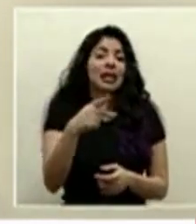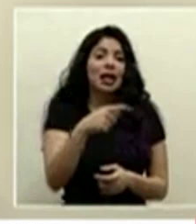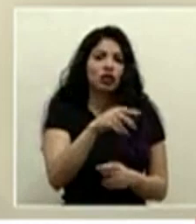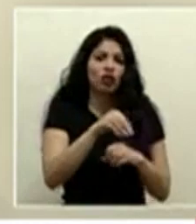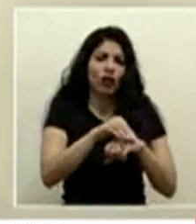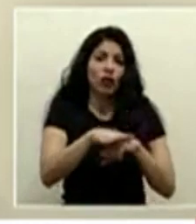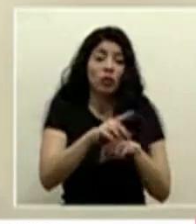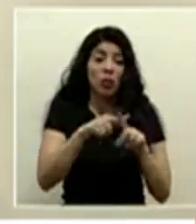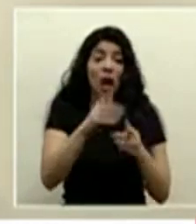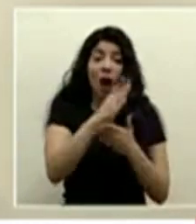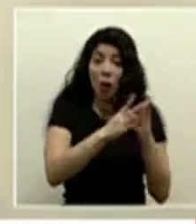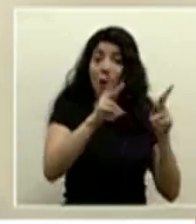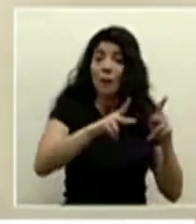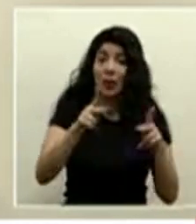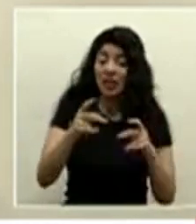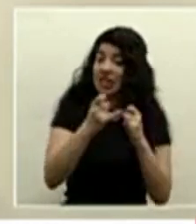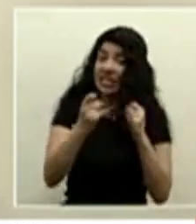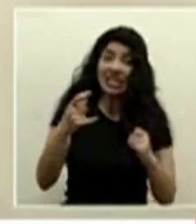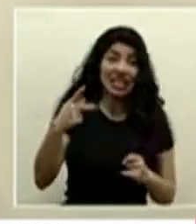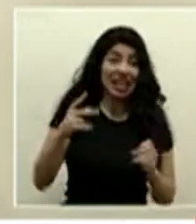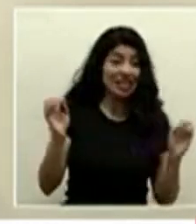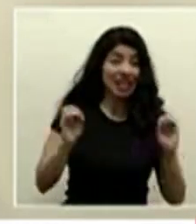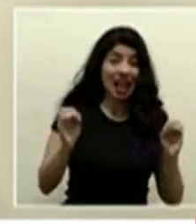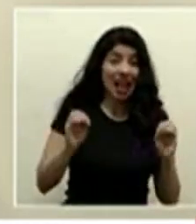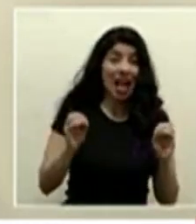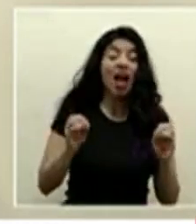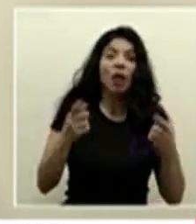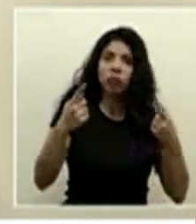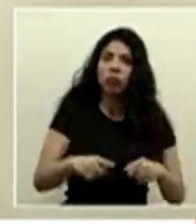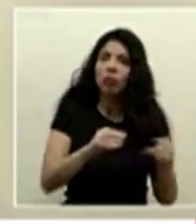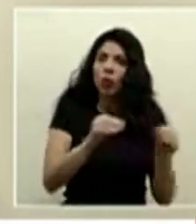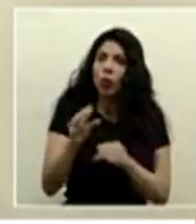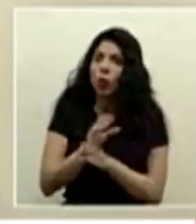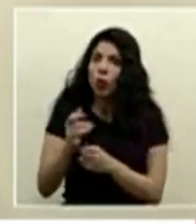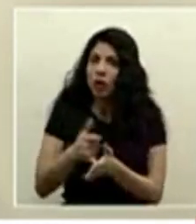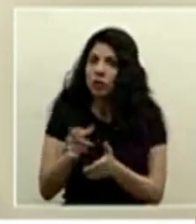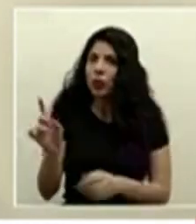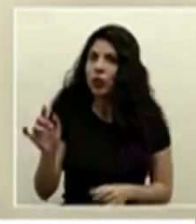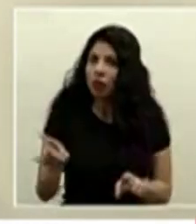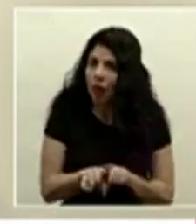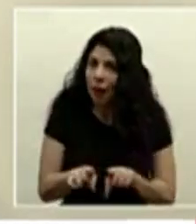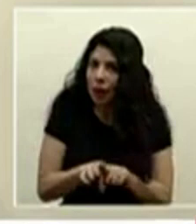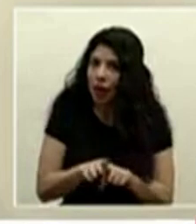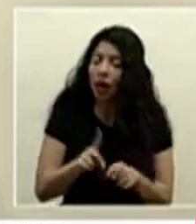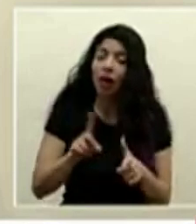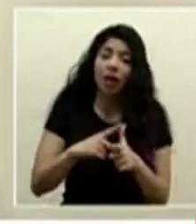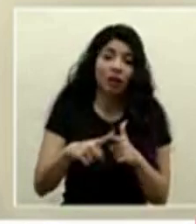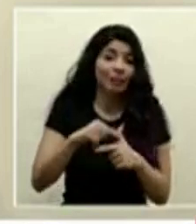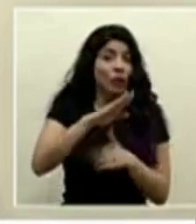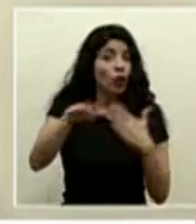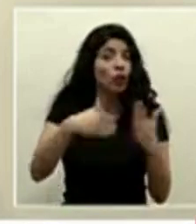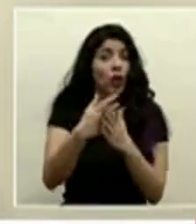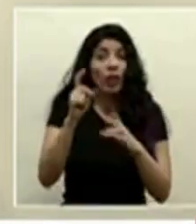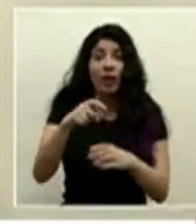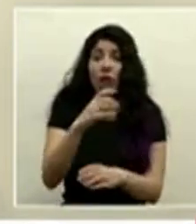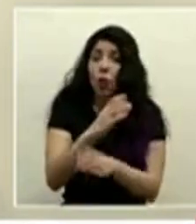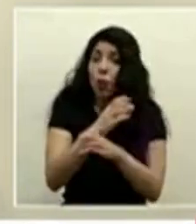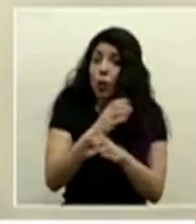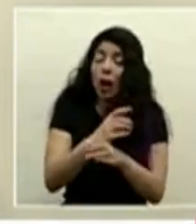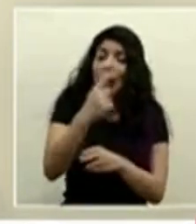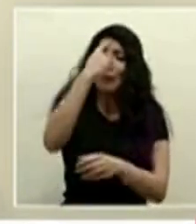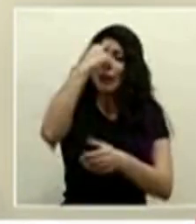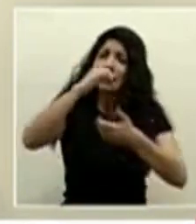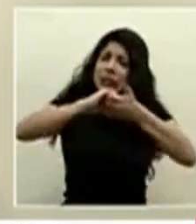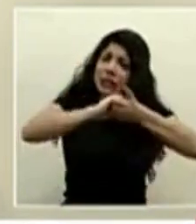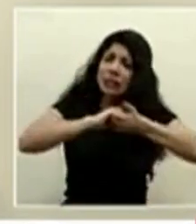hay personas sin factores de riesgo que han estado en cuidados intensivos así que también para que todos y todas nos cuidemos es un asunto de verdad de solidaridad y de